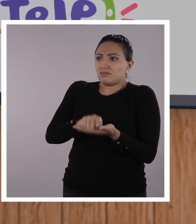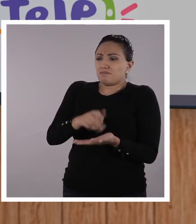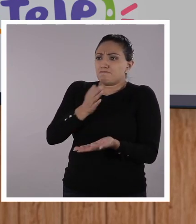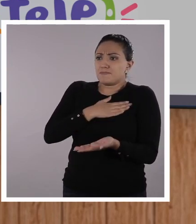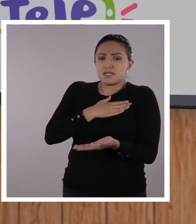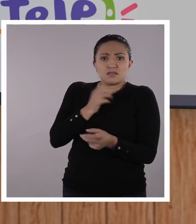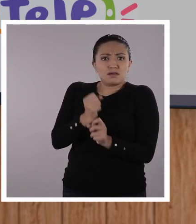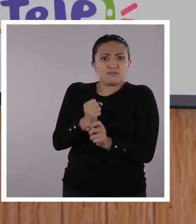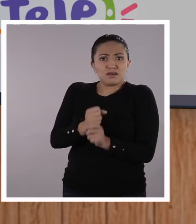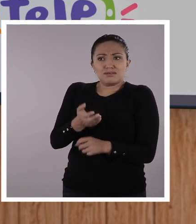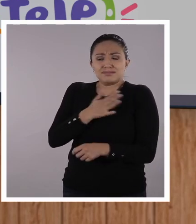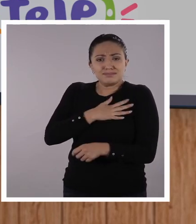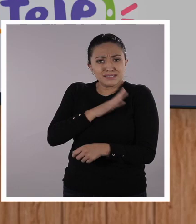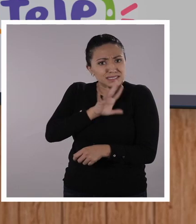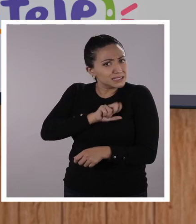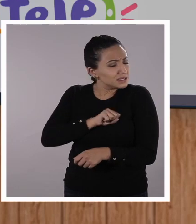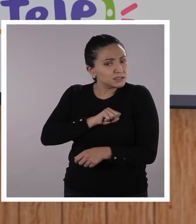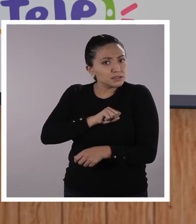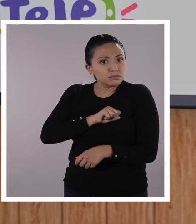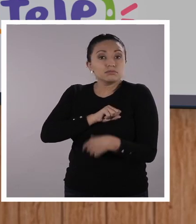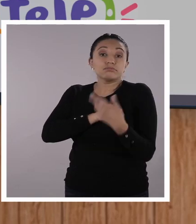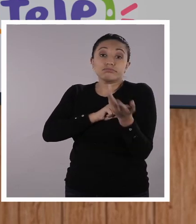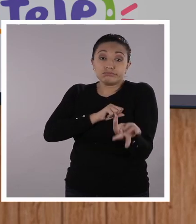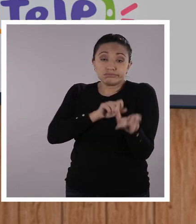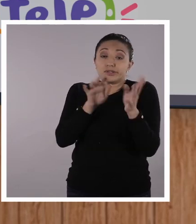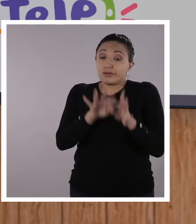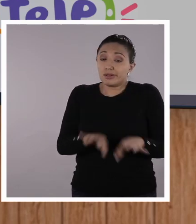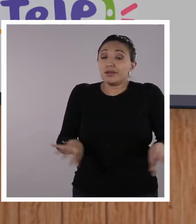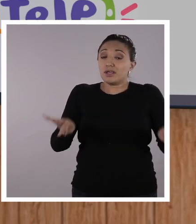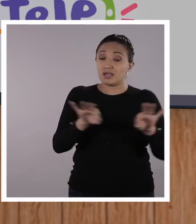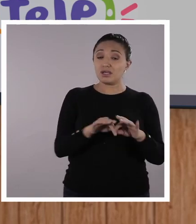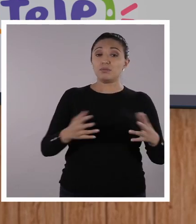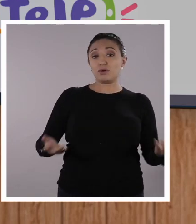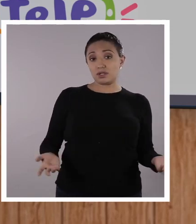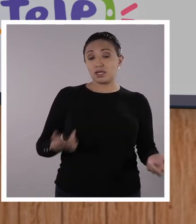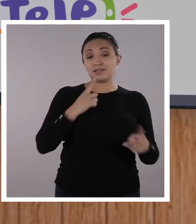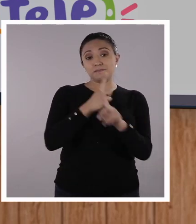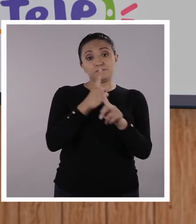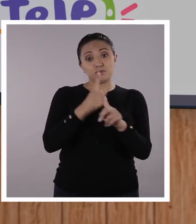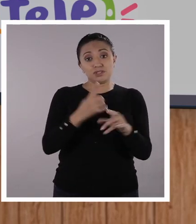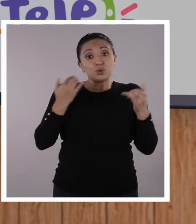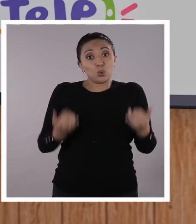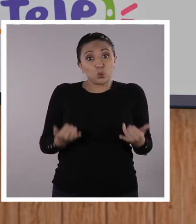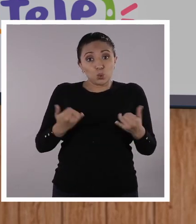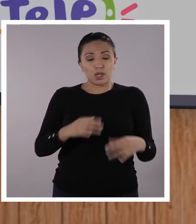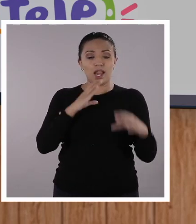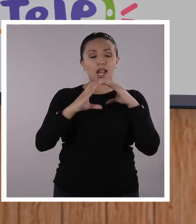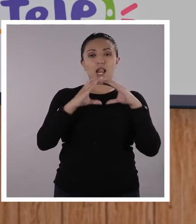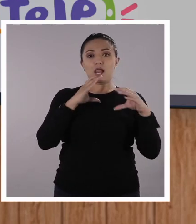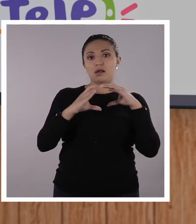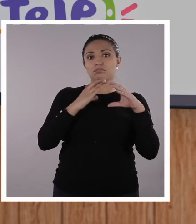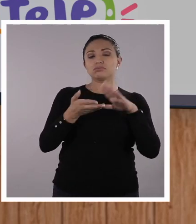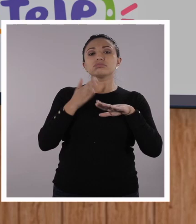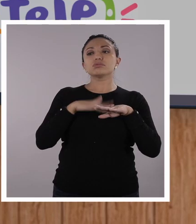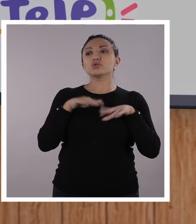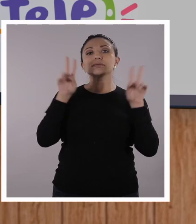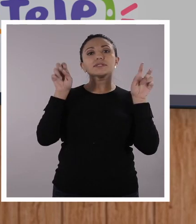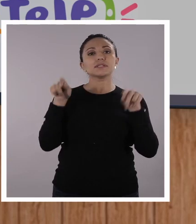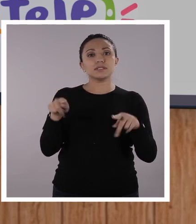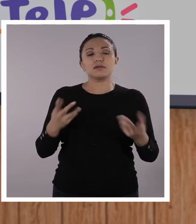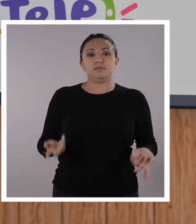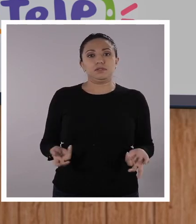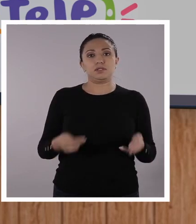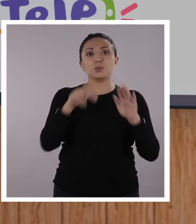derechos. Por eso es tan importante y es por eso que la profe Gaby hoy nos va a conversar acerca de, por ejemplo,